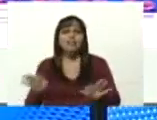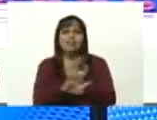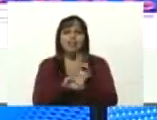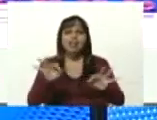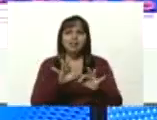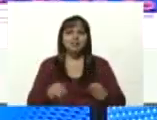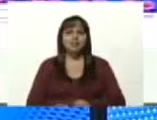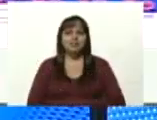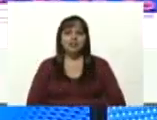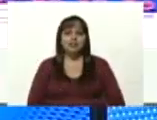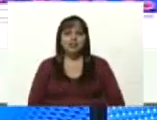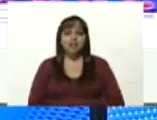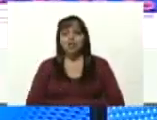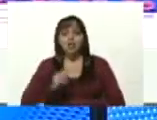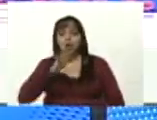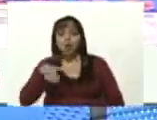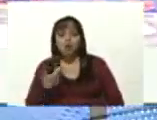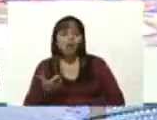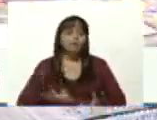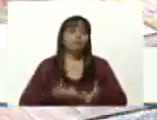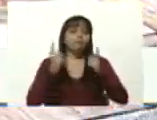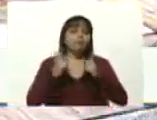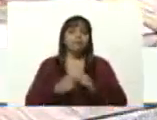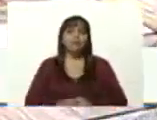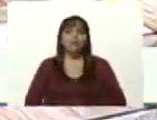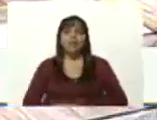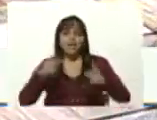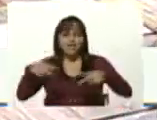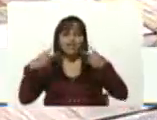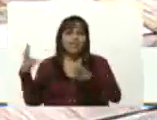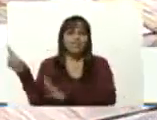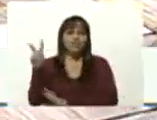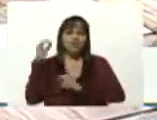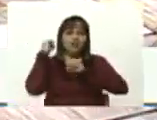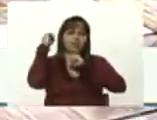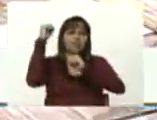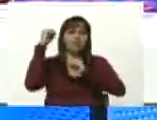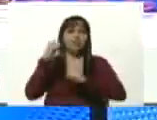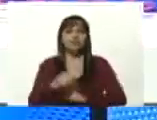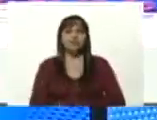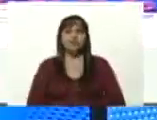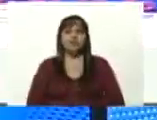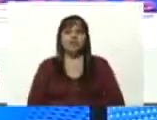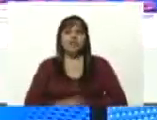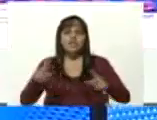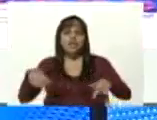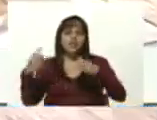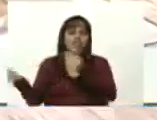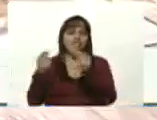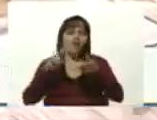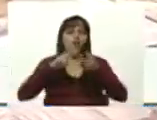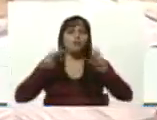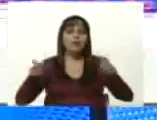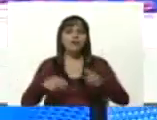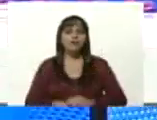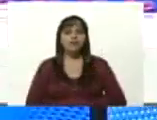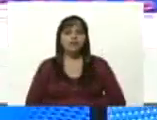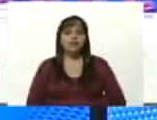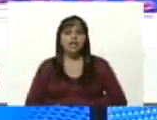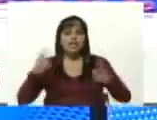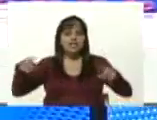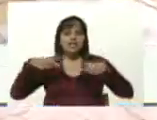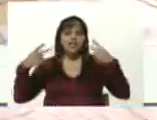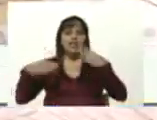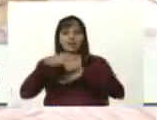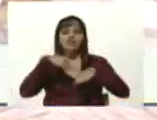nada ni nadie podrá impedirlo que viva Venezuela victoriosa que viva el diálogo y la paz que viva la